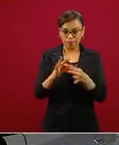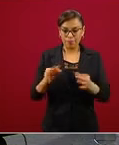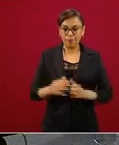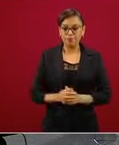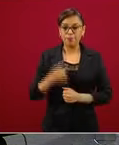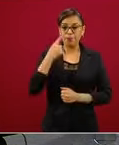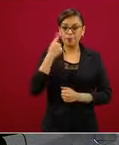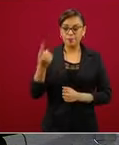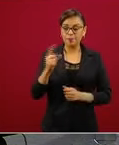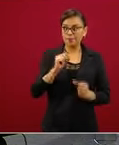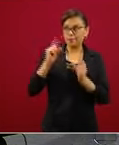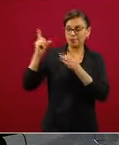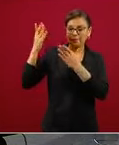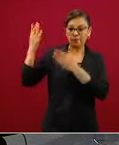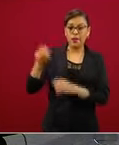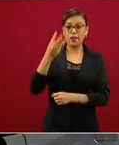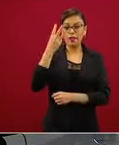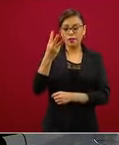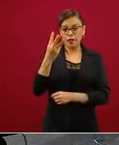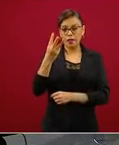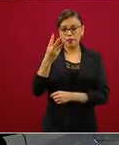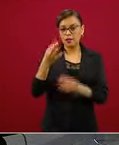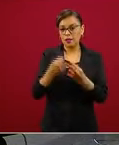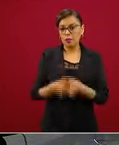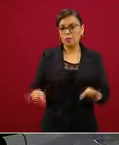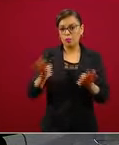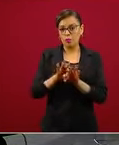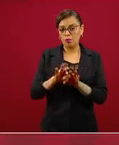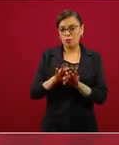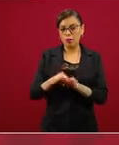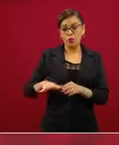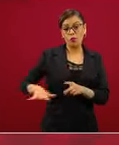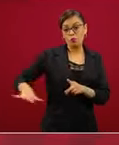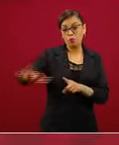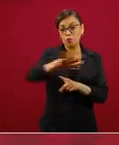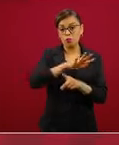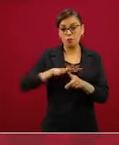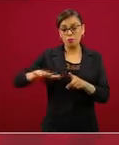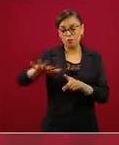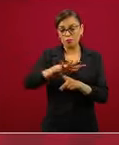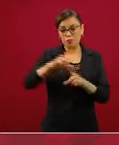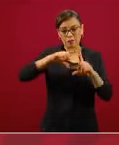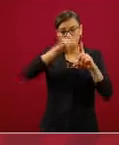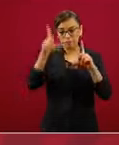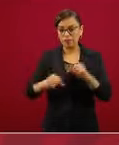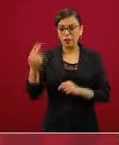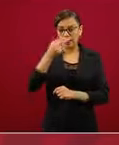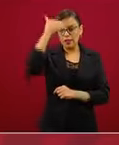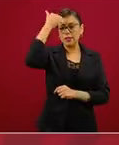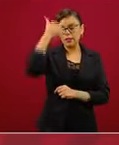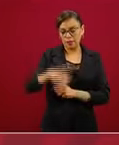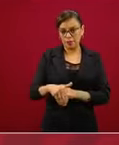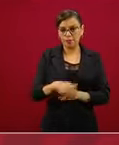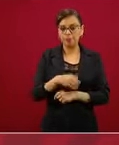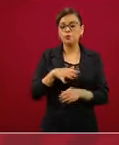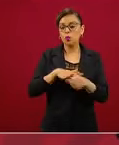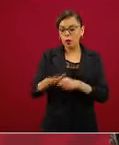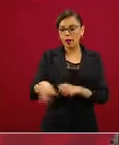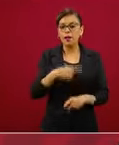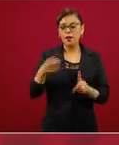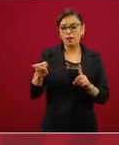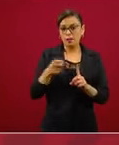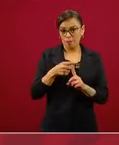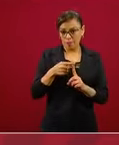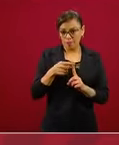Tres ideas fundamentales que me gustaría que toda la ciudadanía tenga presente. La primera es en